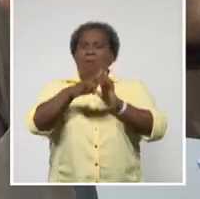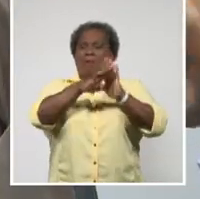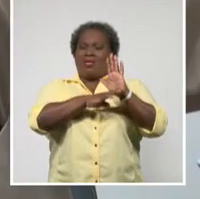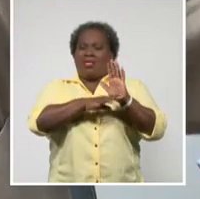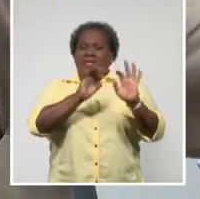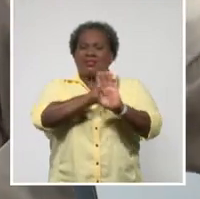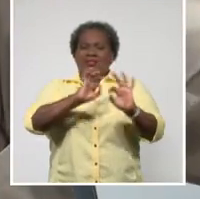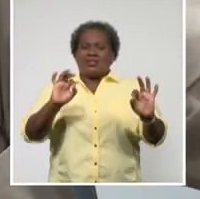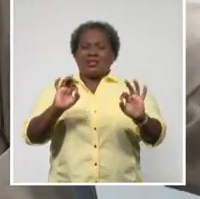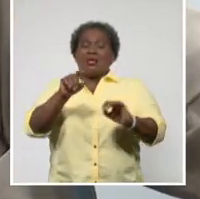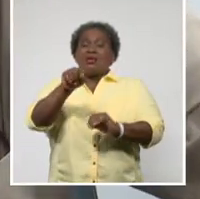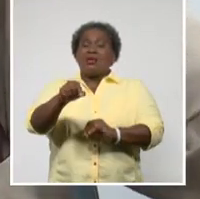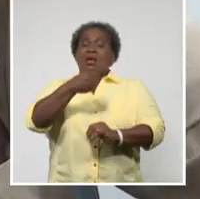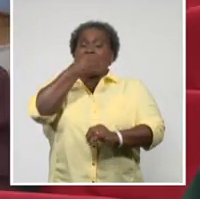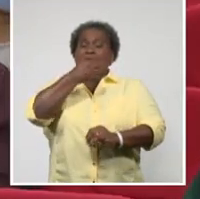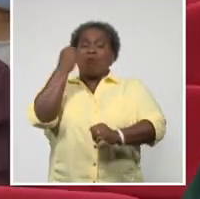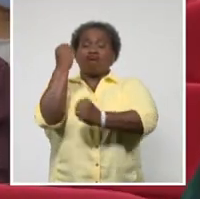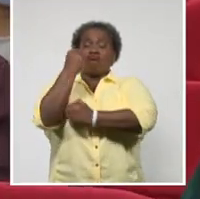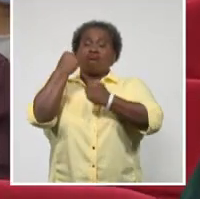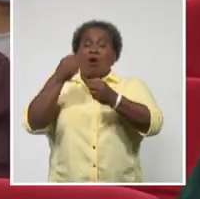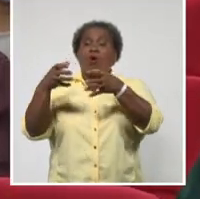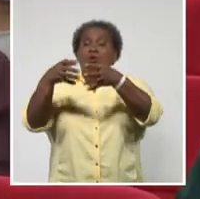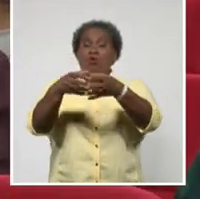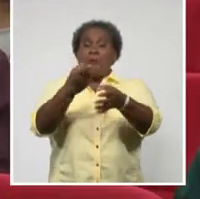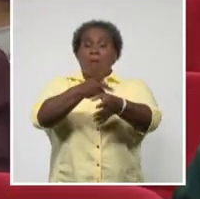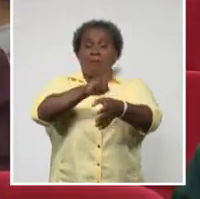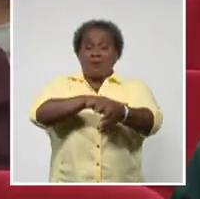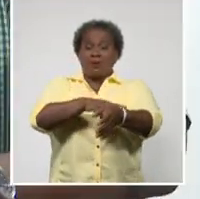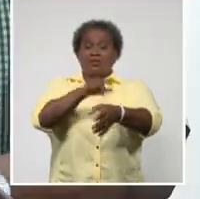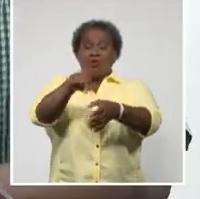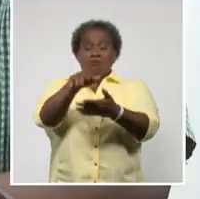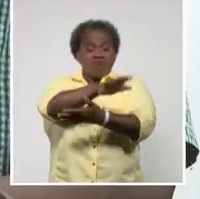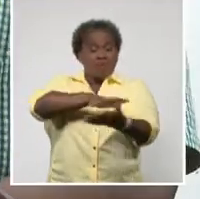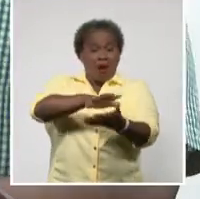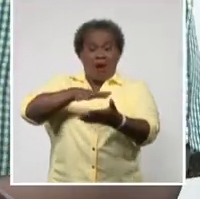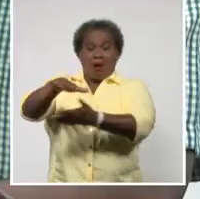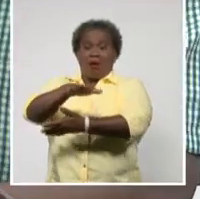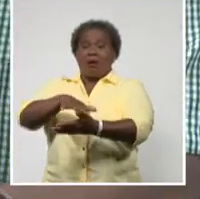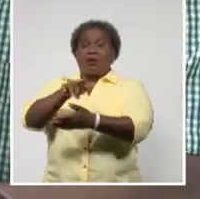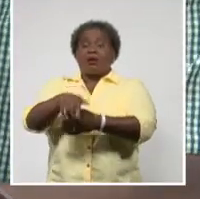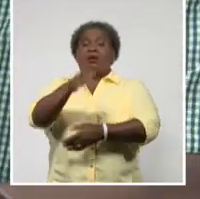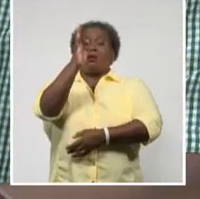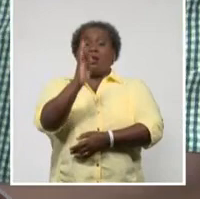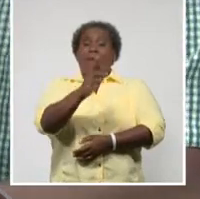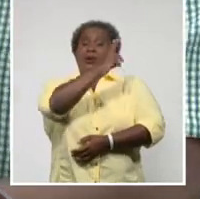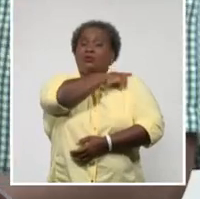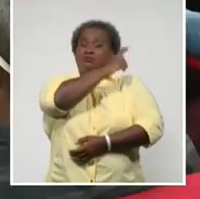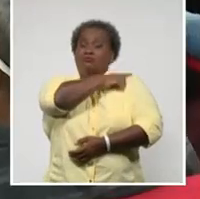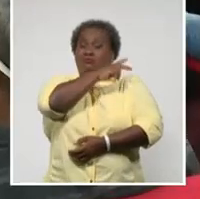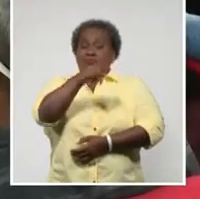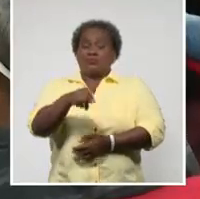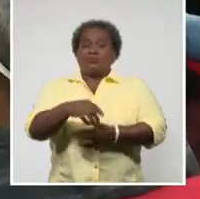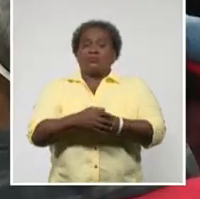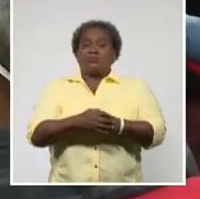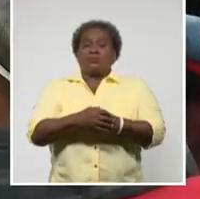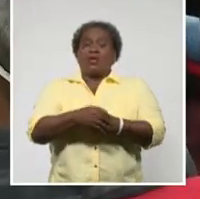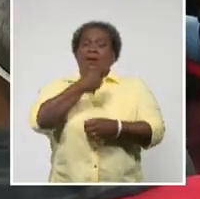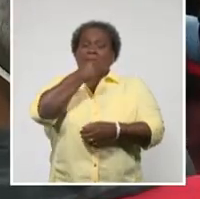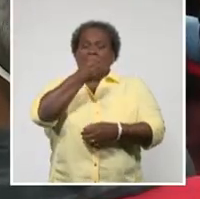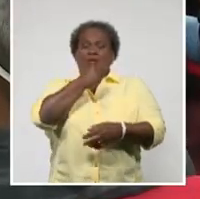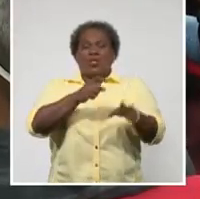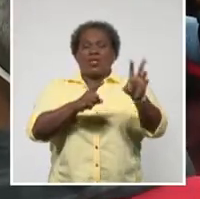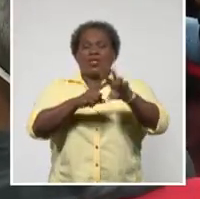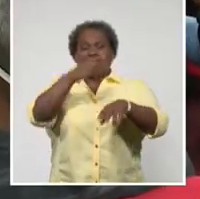e instó al fortalecimiento de los grupos de prevención en los barrios y al respeto a las autoridades. Edelman Enrique Spons,